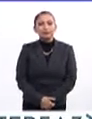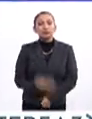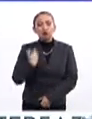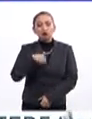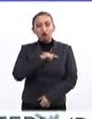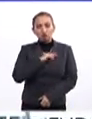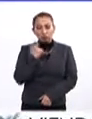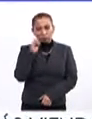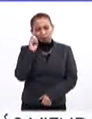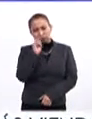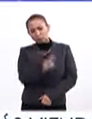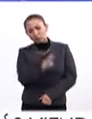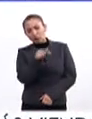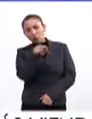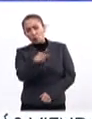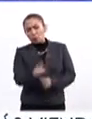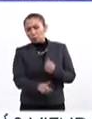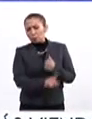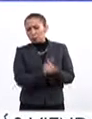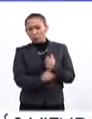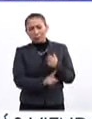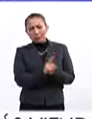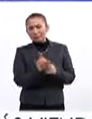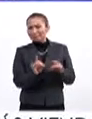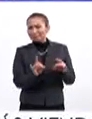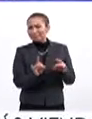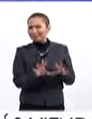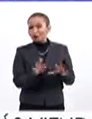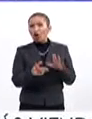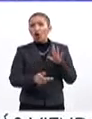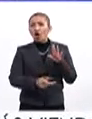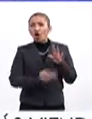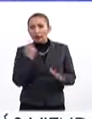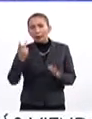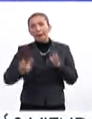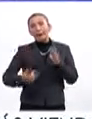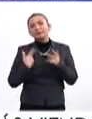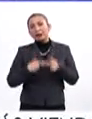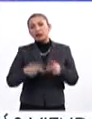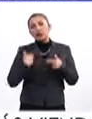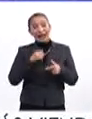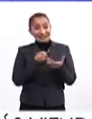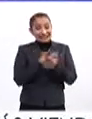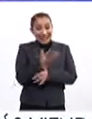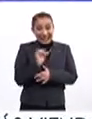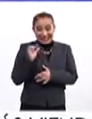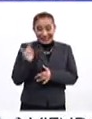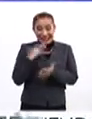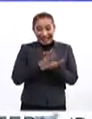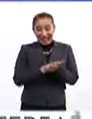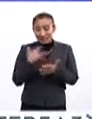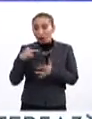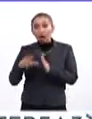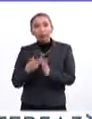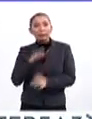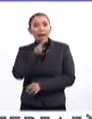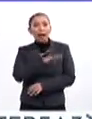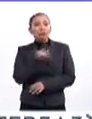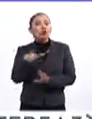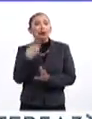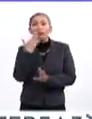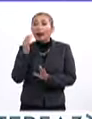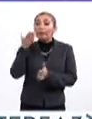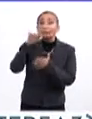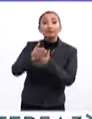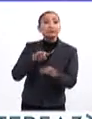Nosotros lo que hemos encontrado es que una de las principales causas de la reincidencia de personas que acaban de salir de prisión es que no encuentran oportunidades